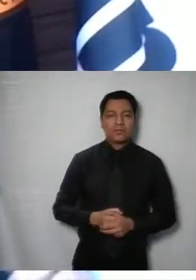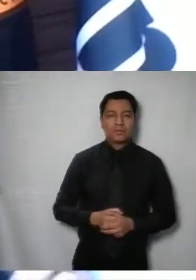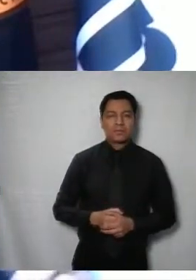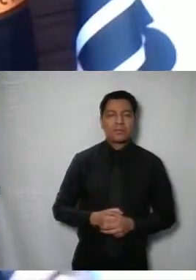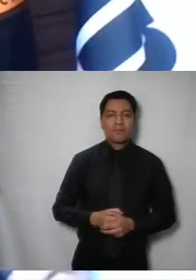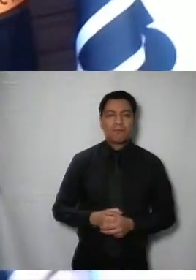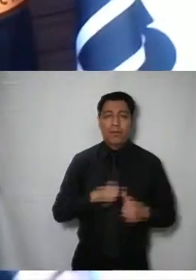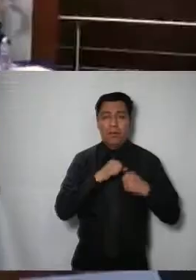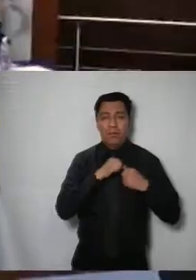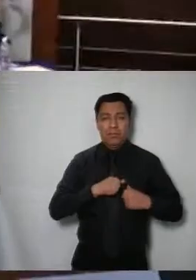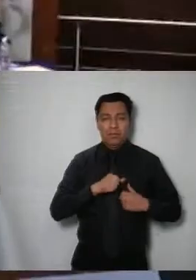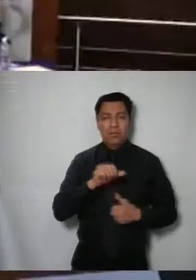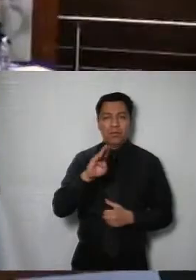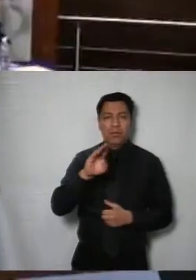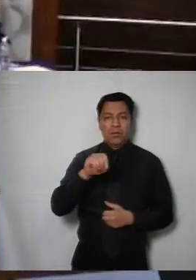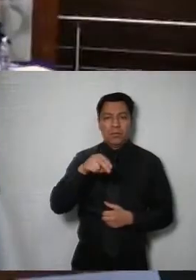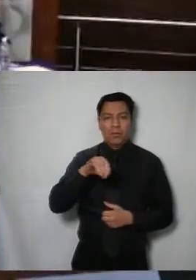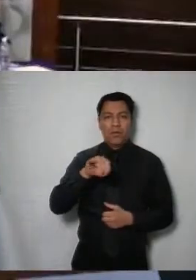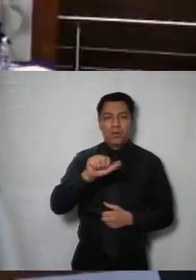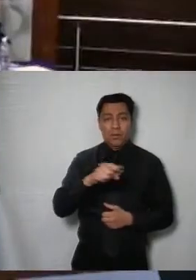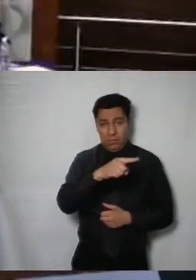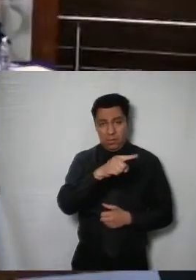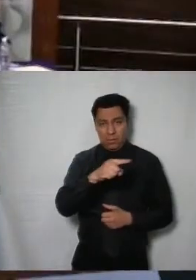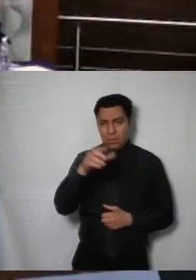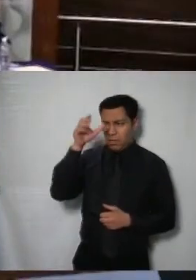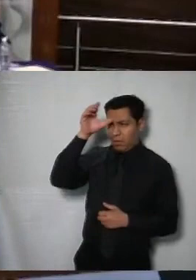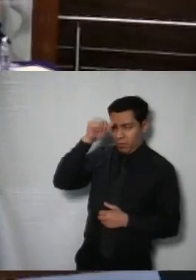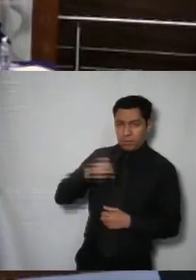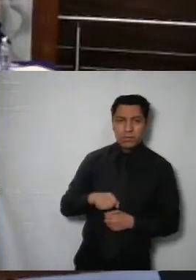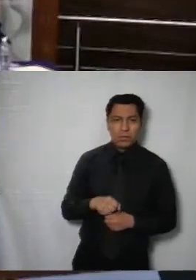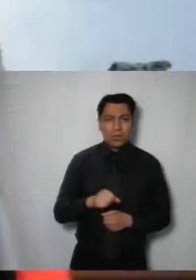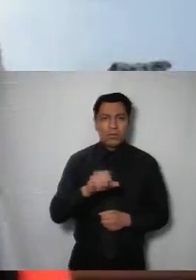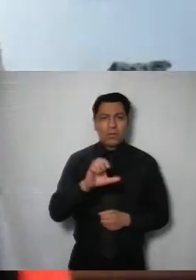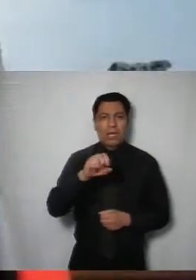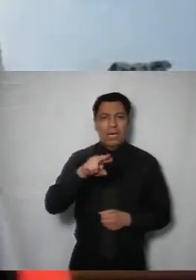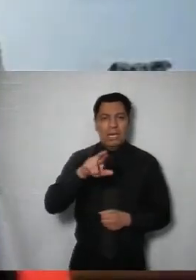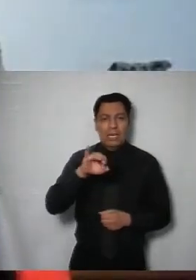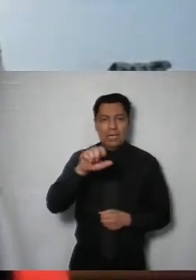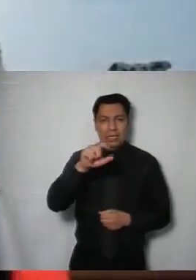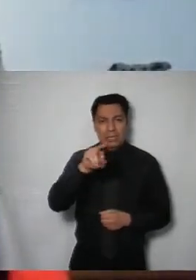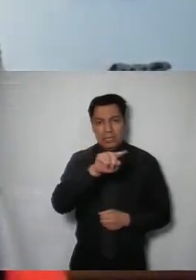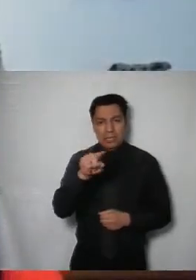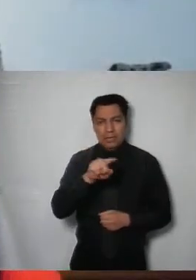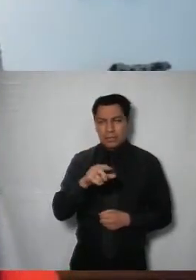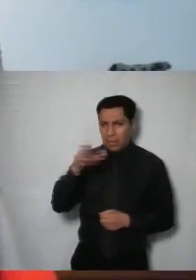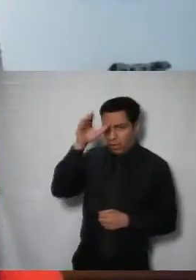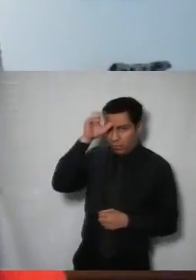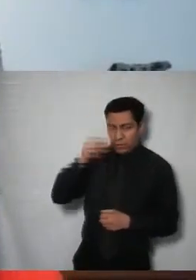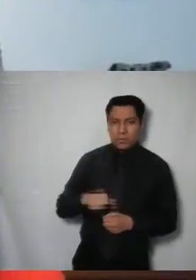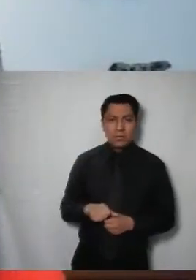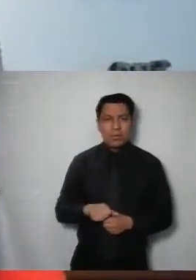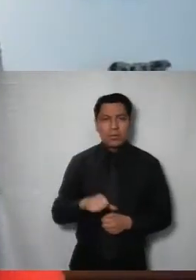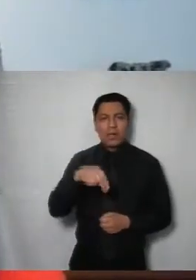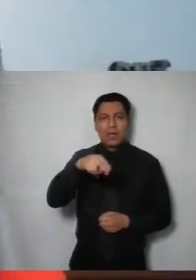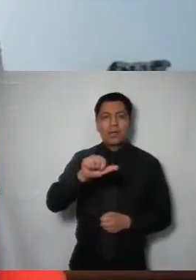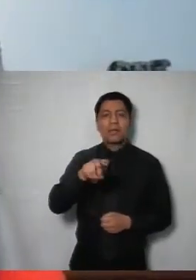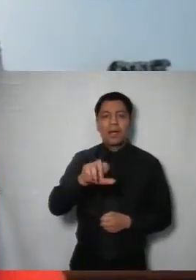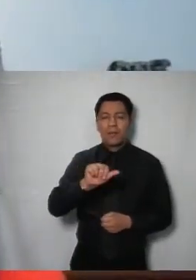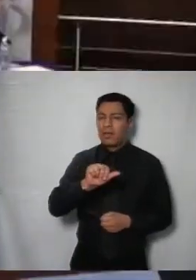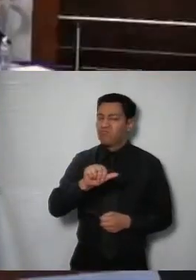sentido de su voto comisionado Bonilla a favor comisionada Enríquez a favor comisionada Nava